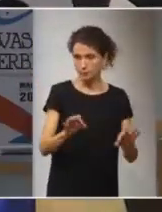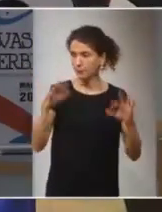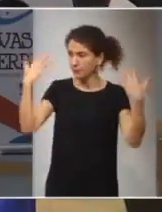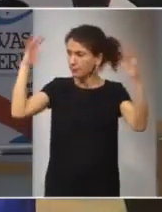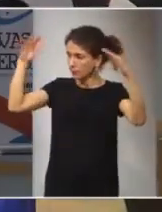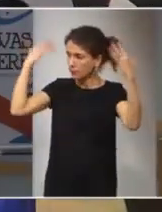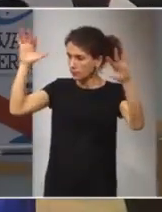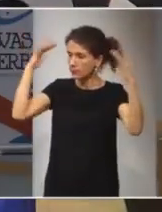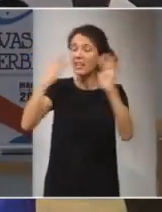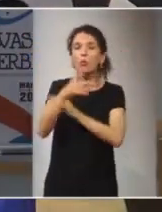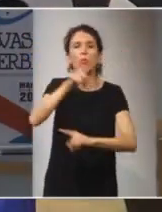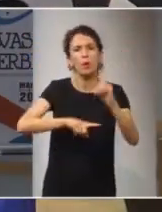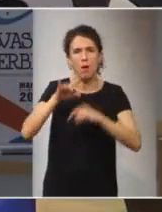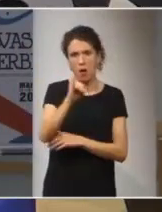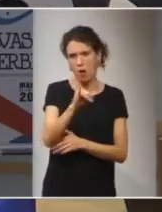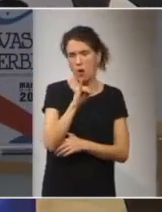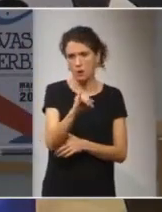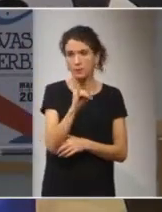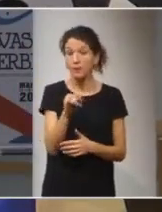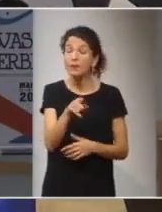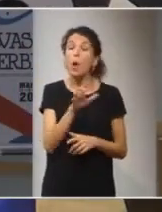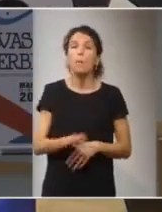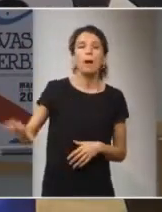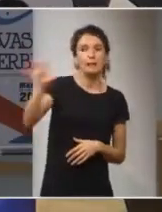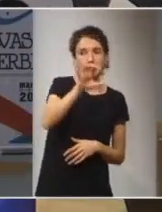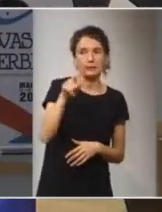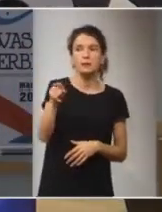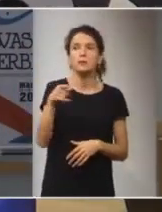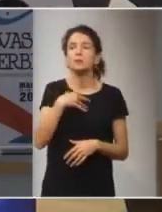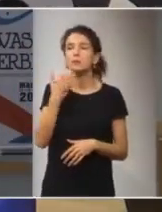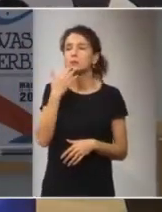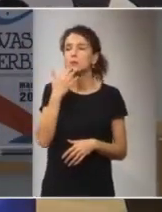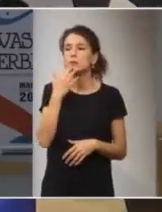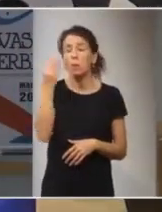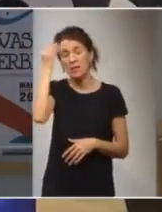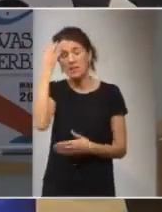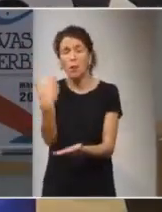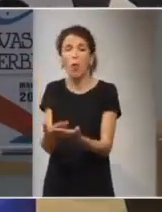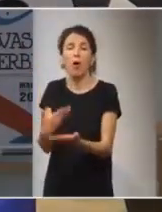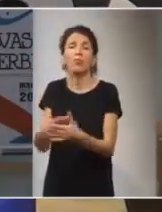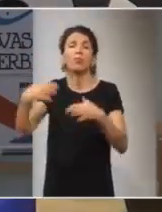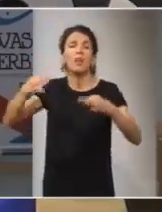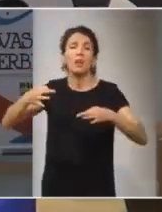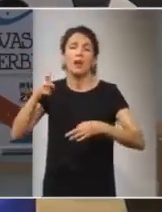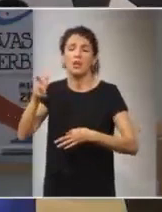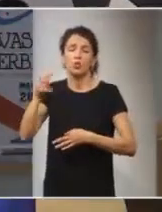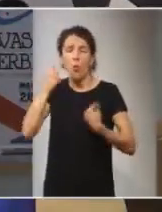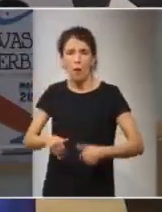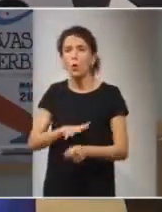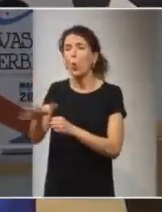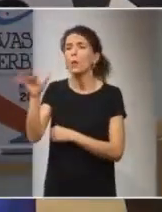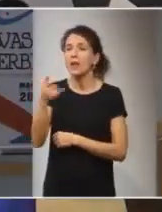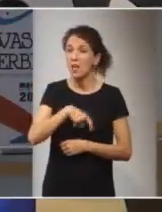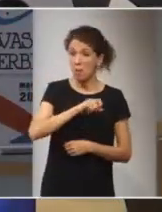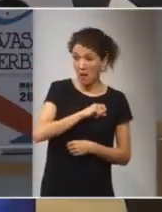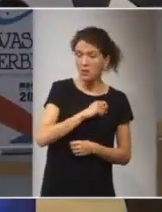ese es un problema países en los que donde presumimos que garantizamos los derechos humanos y demás como